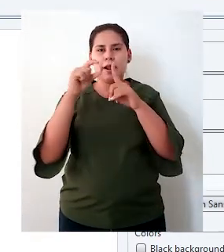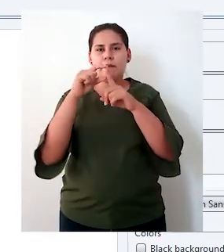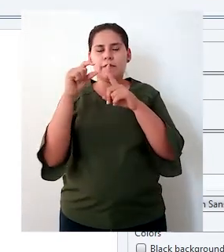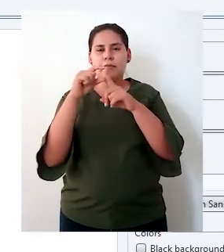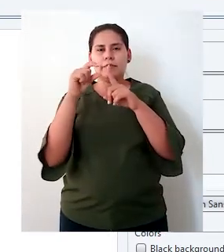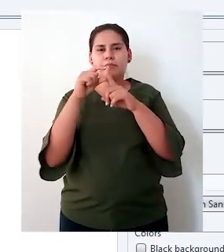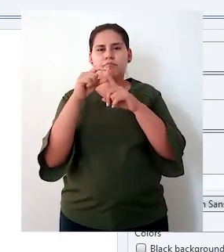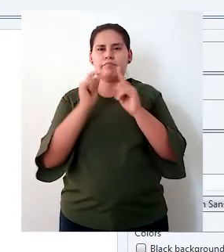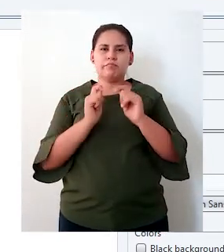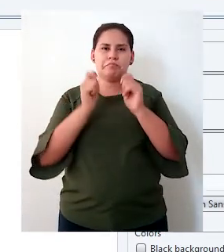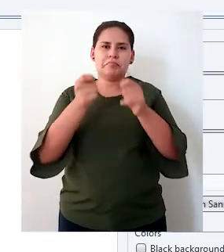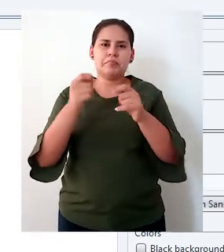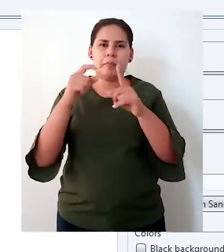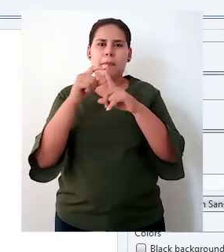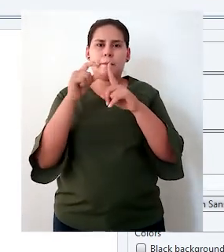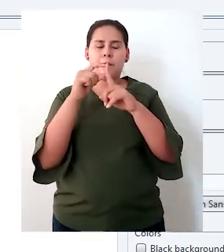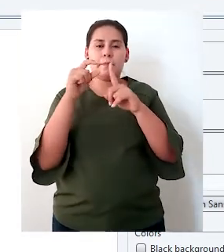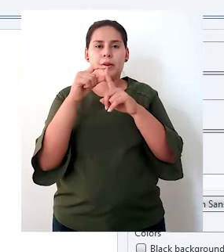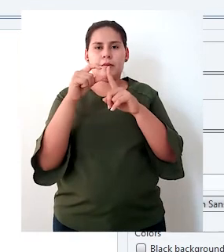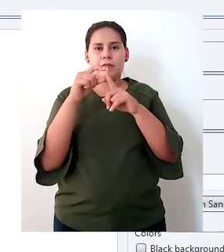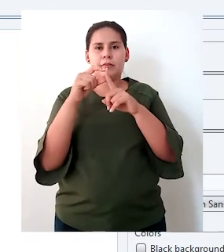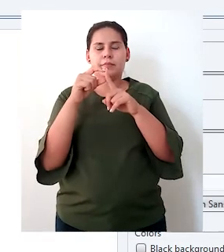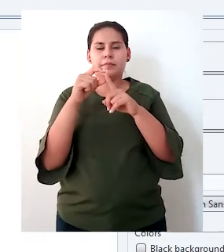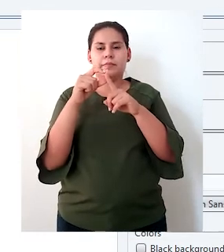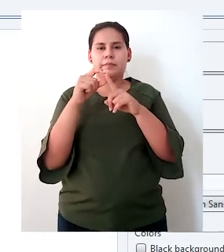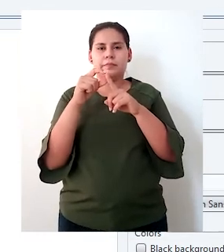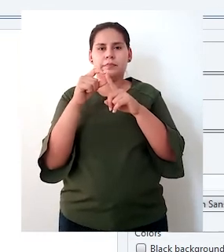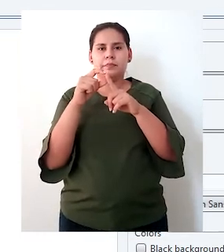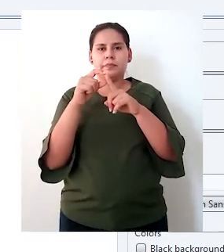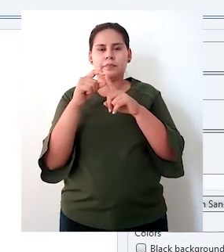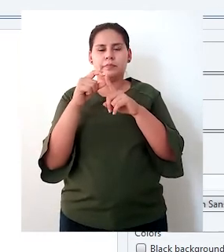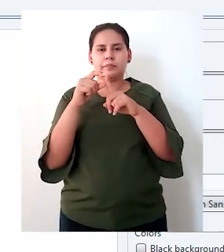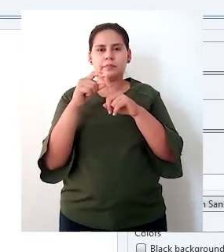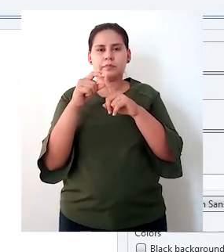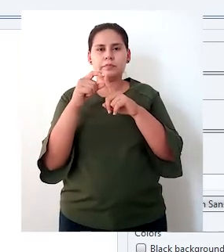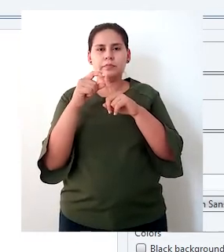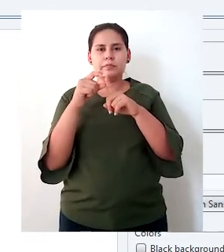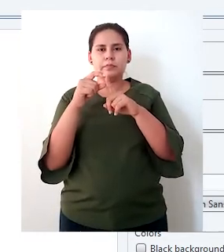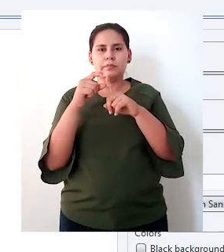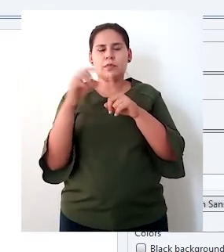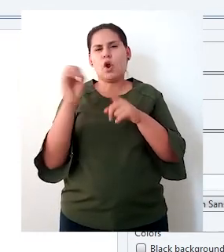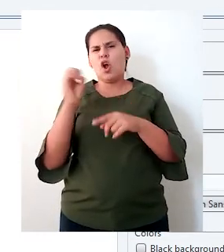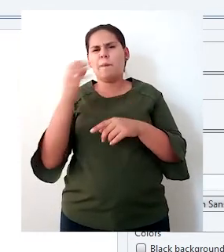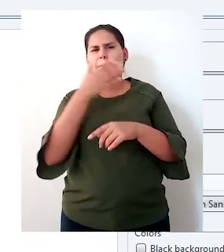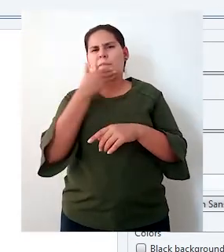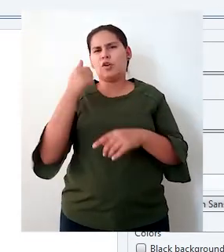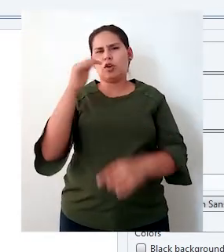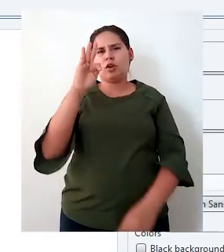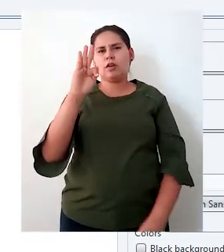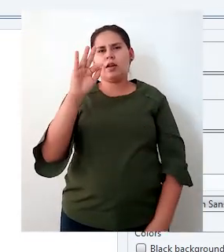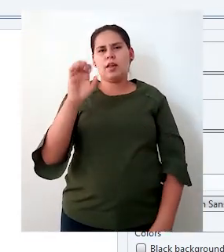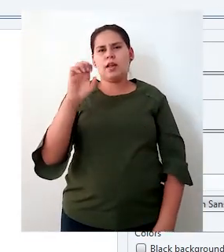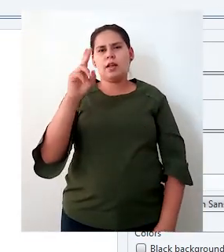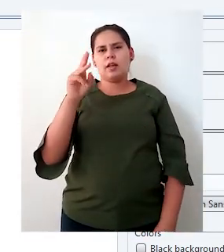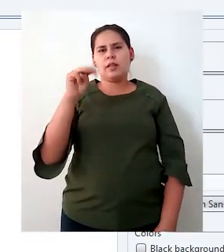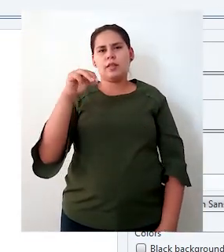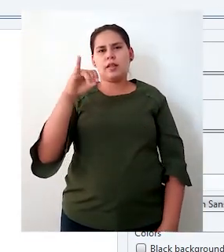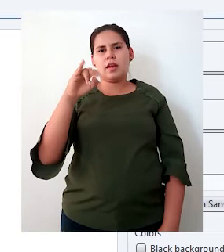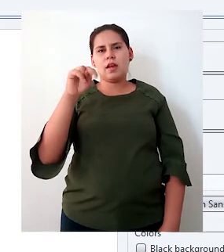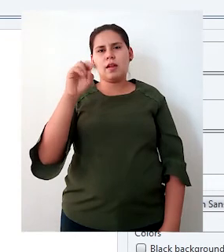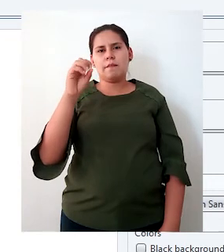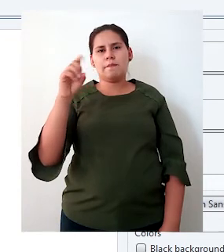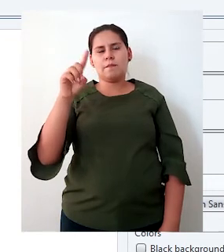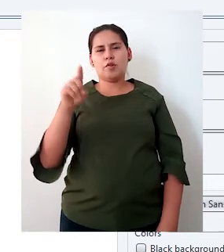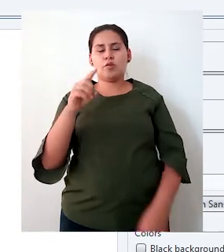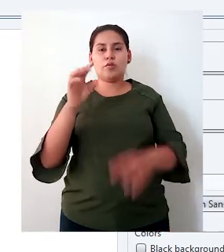voy a asignar el nombre palabras, o términos mejor, colocamosle términos